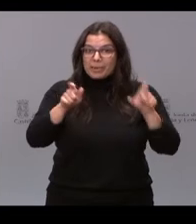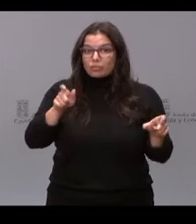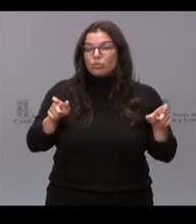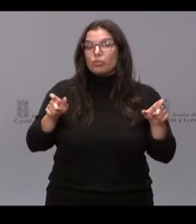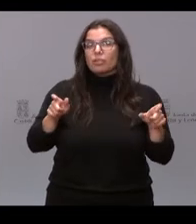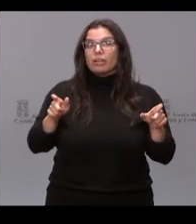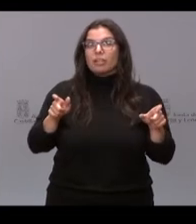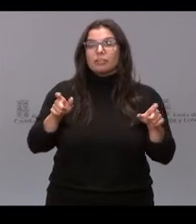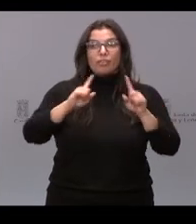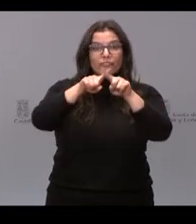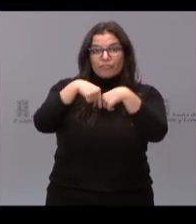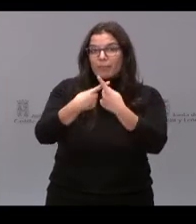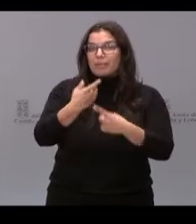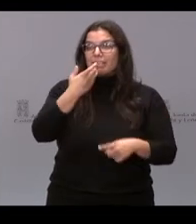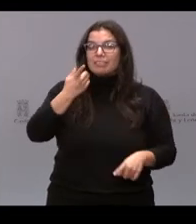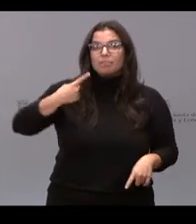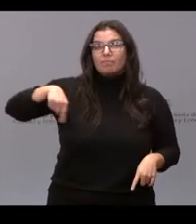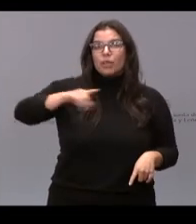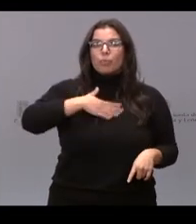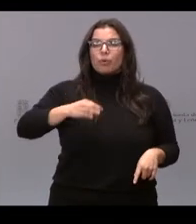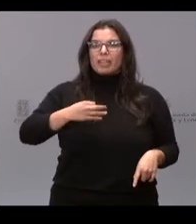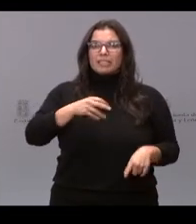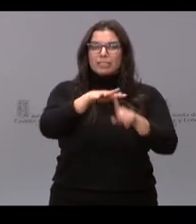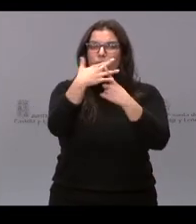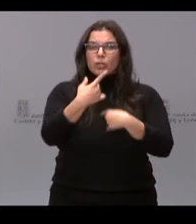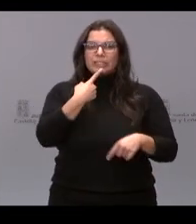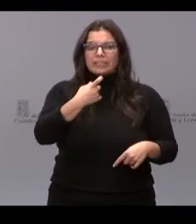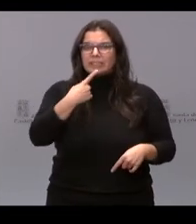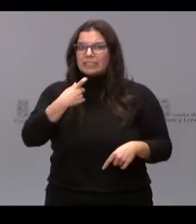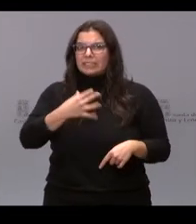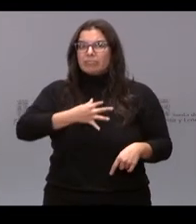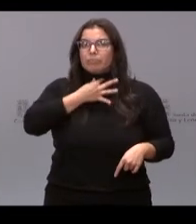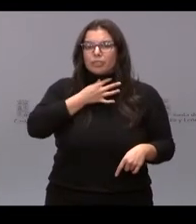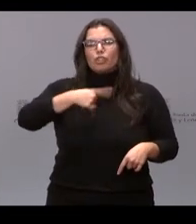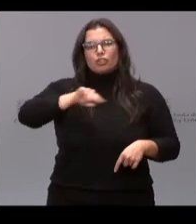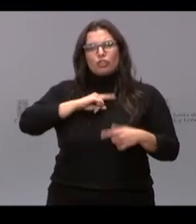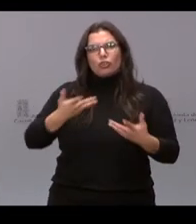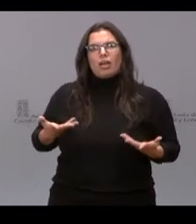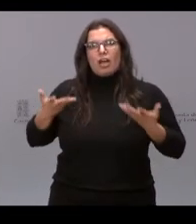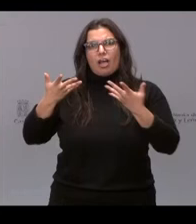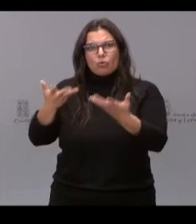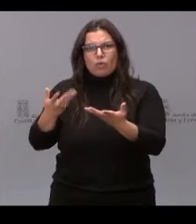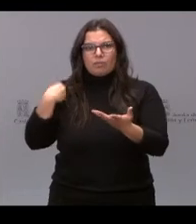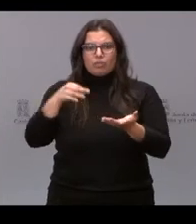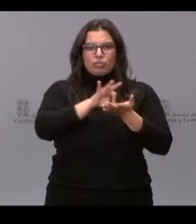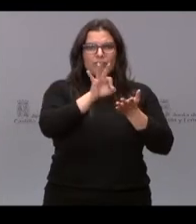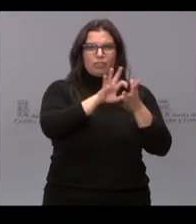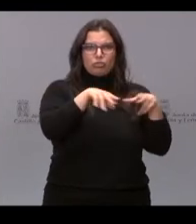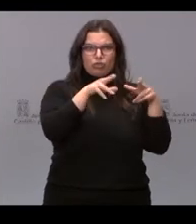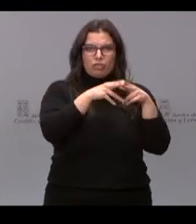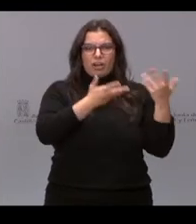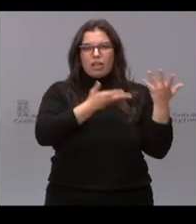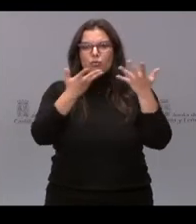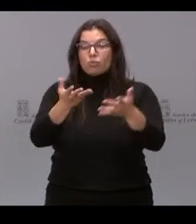aquellas familias que puedan tener dificultades, estemos ahí echando una mano desde los servicios sociales. Y, por eso,